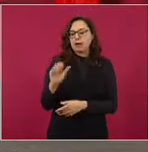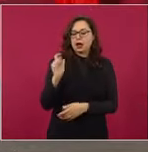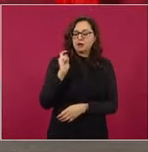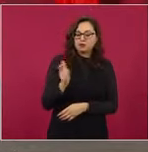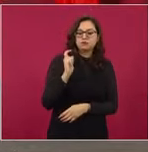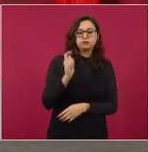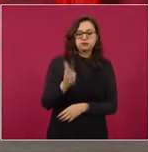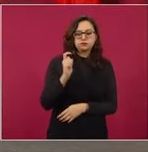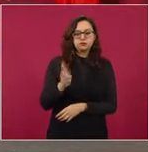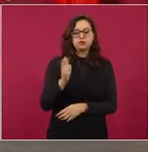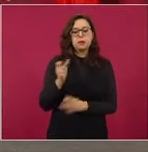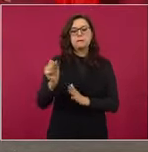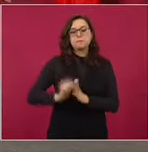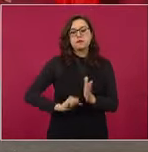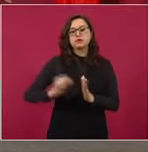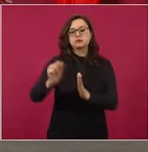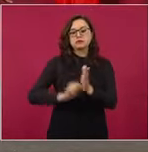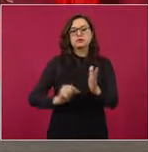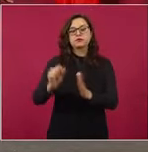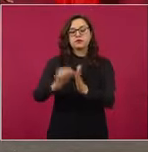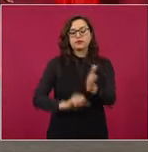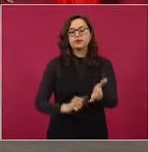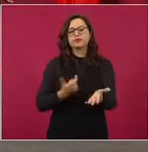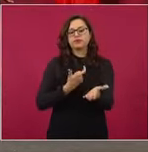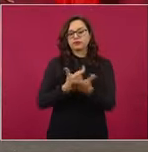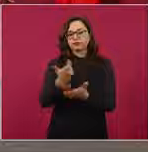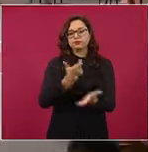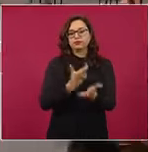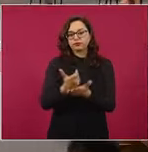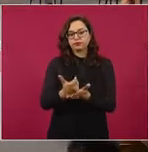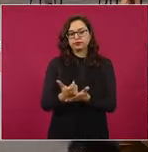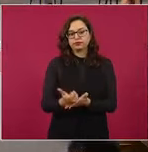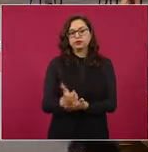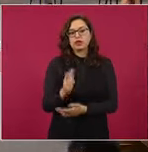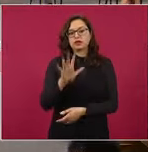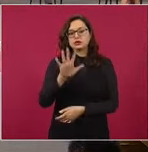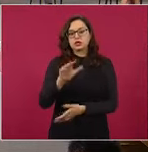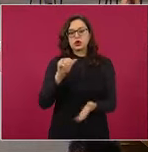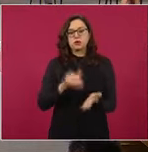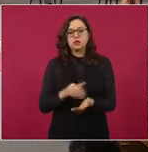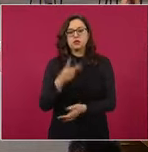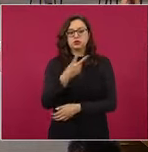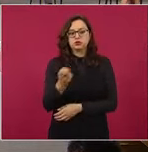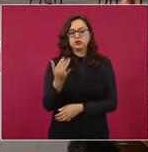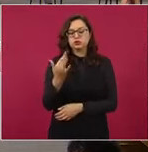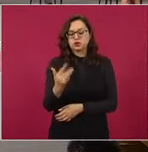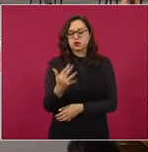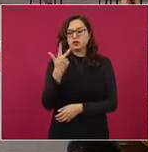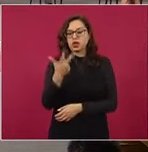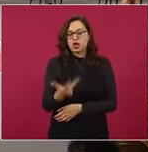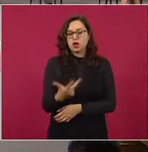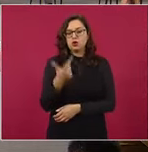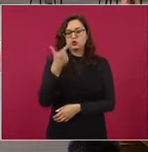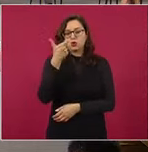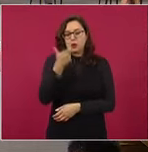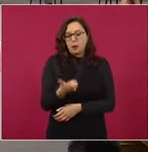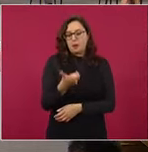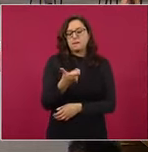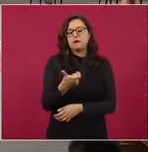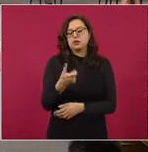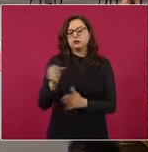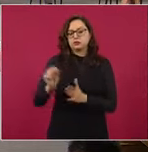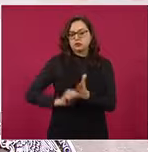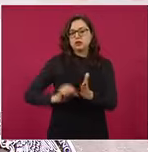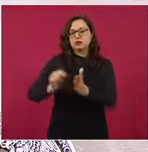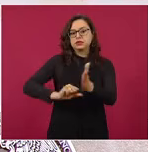manera directa, mensual, por el equivalente de un salario mínimo, es decir, cinco mil doscientos cincuenta y ocho pesos más seguro médico del IMSS.